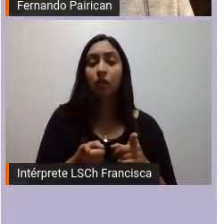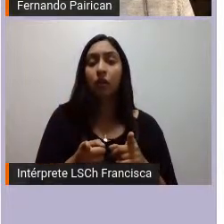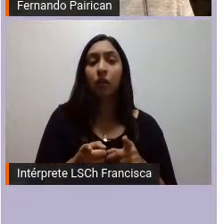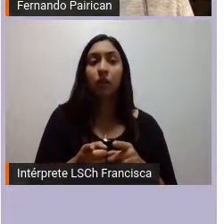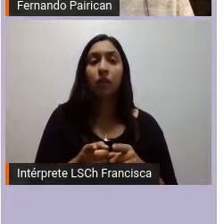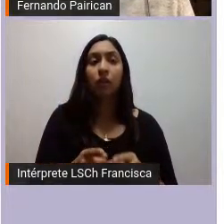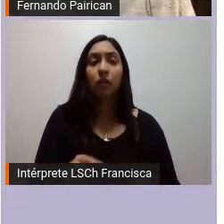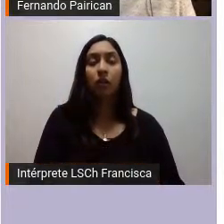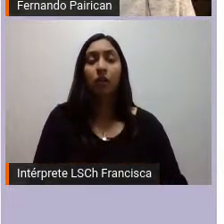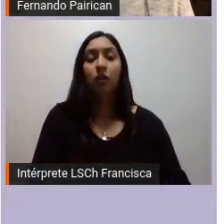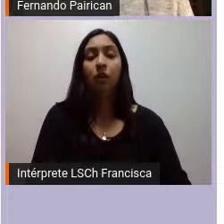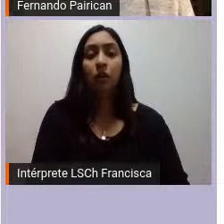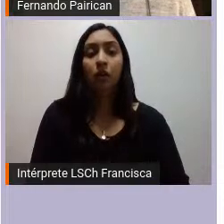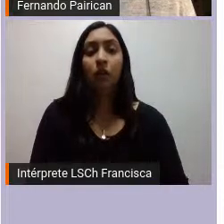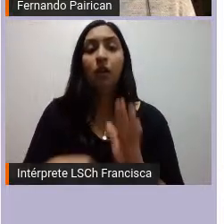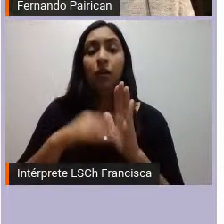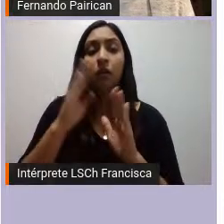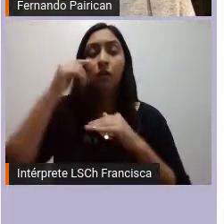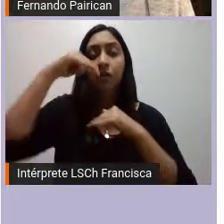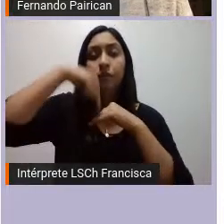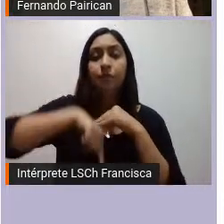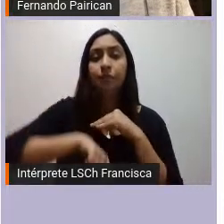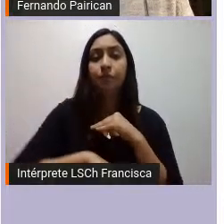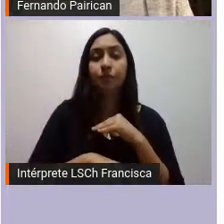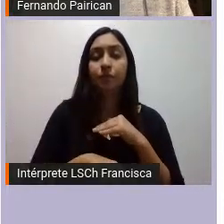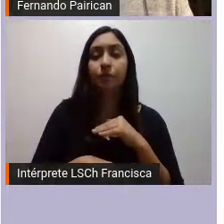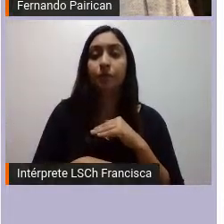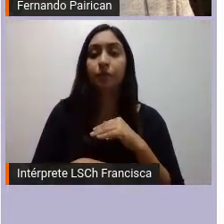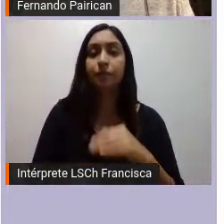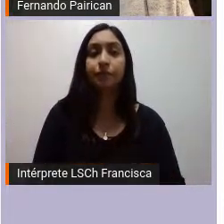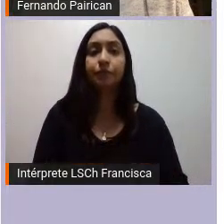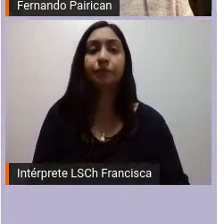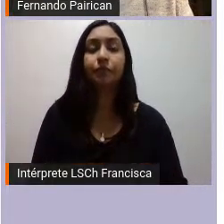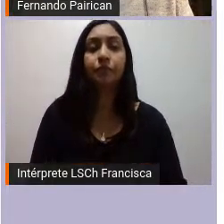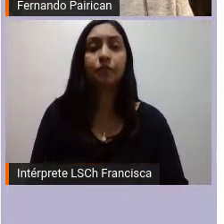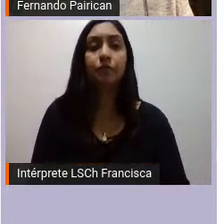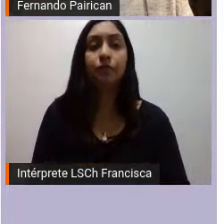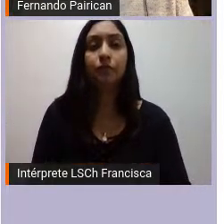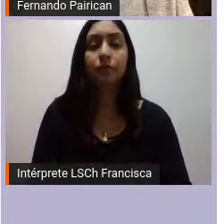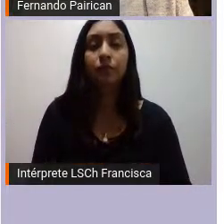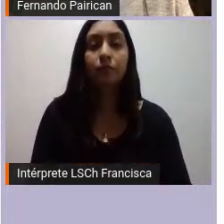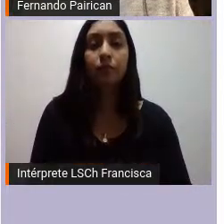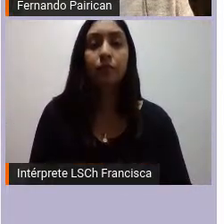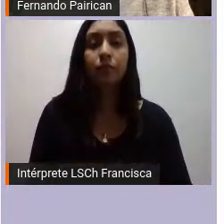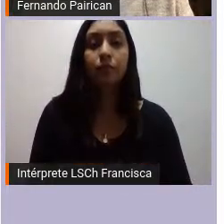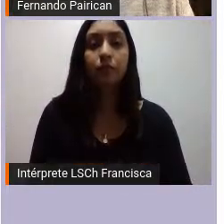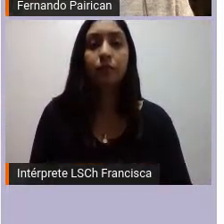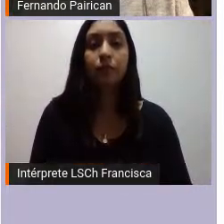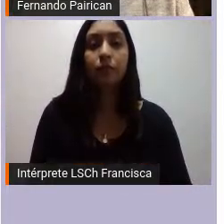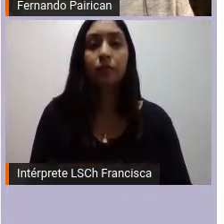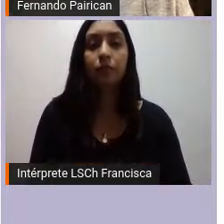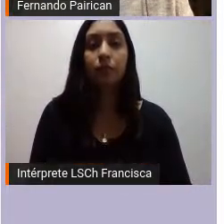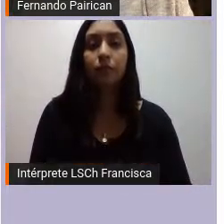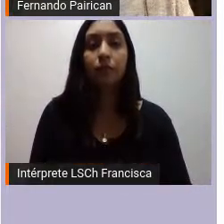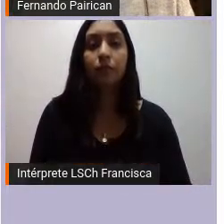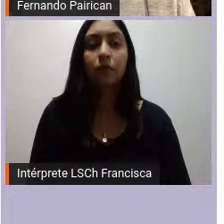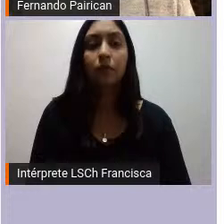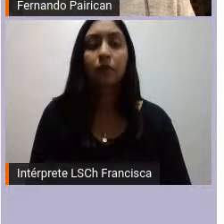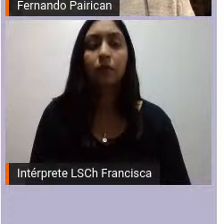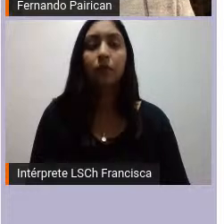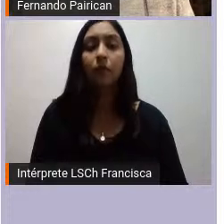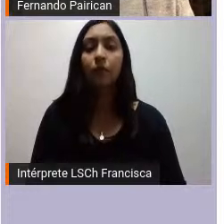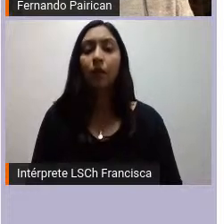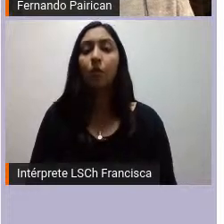mayor profundizarse y enaltecerse creo yo que es la decisión de los escaños